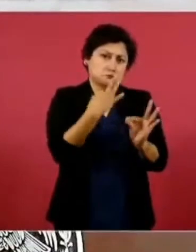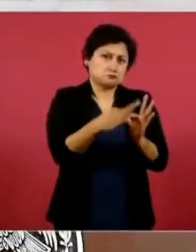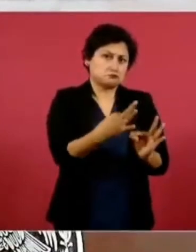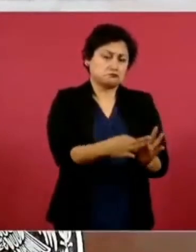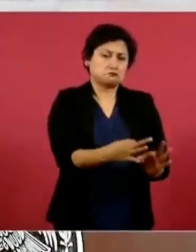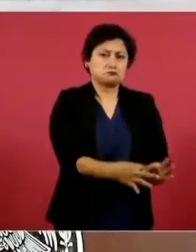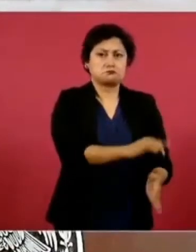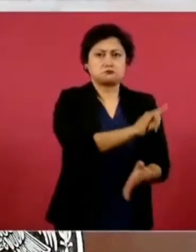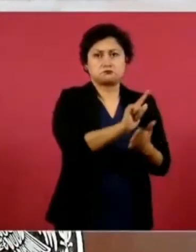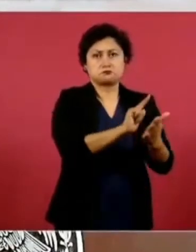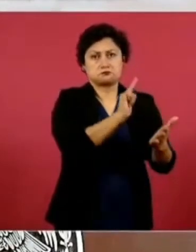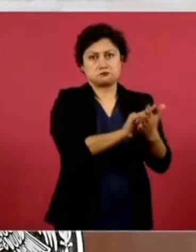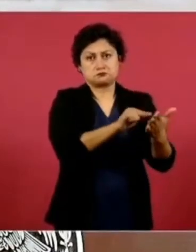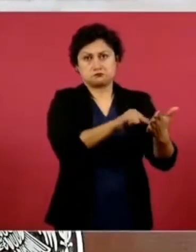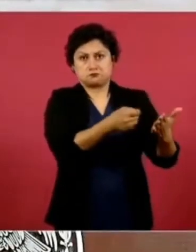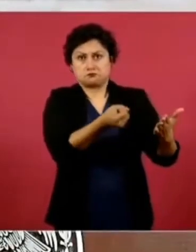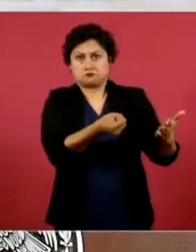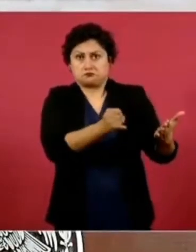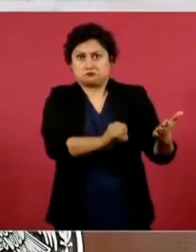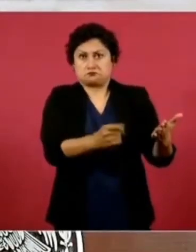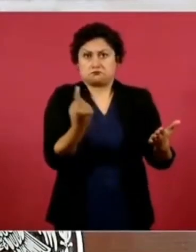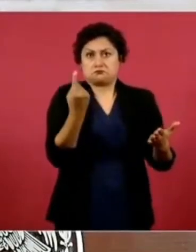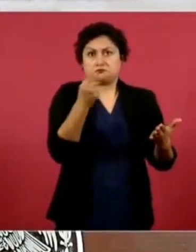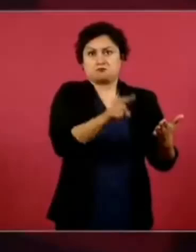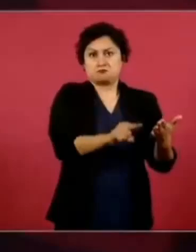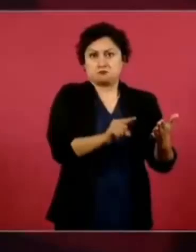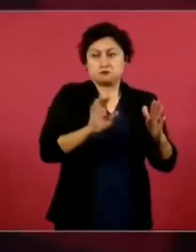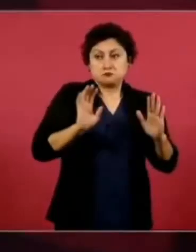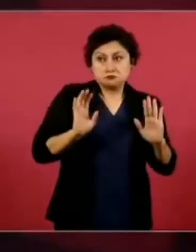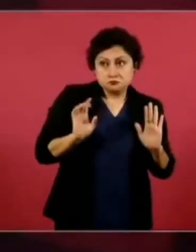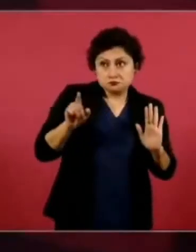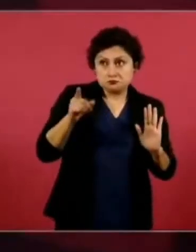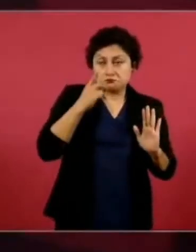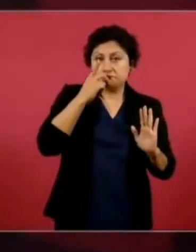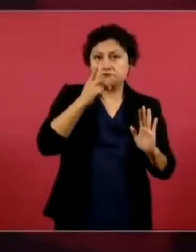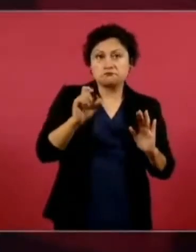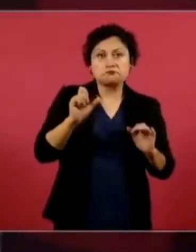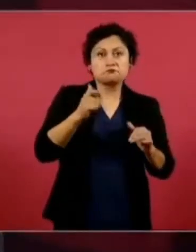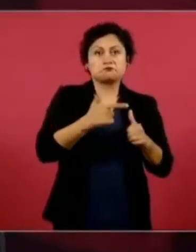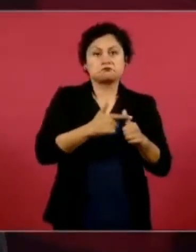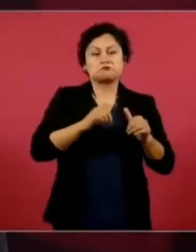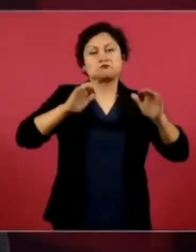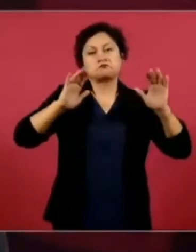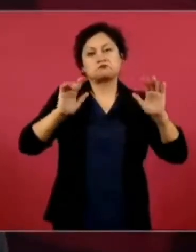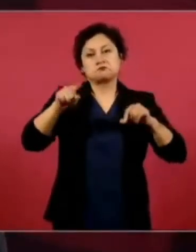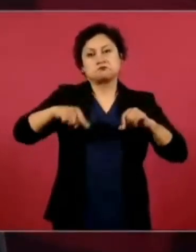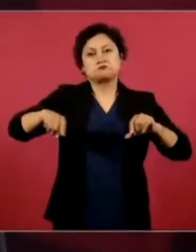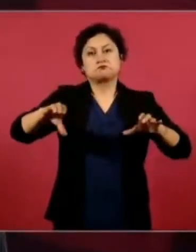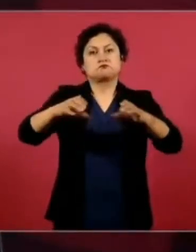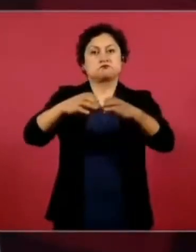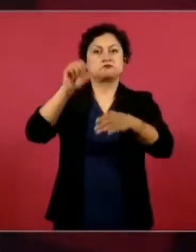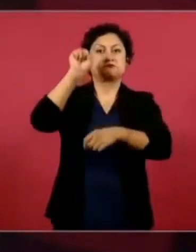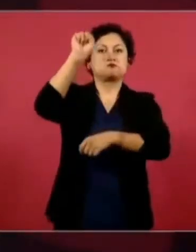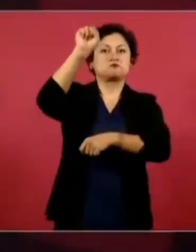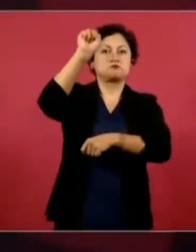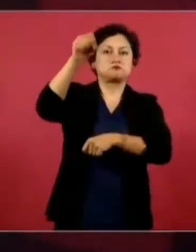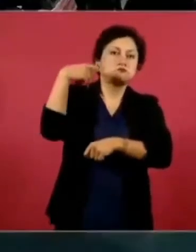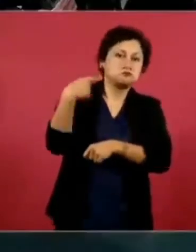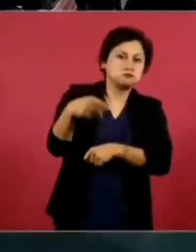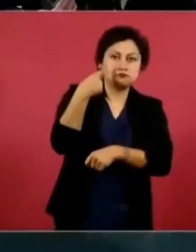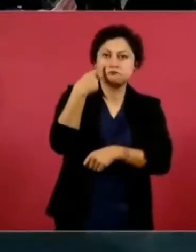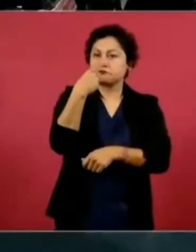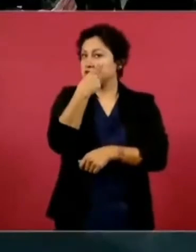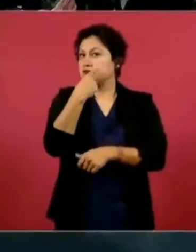así se estima y en algún momento lo manifiesta así, pues seguramente el sindicato tendrá que decir quién cumple o no con los